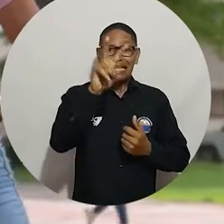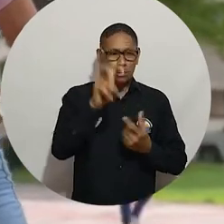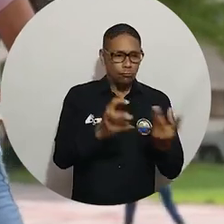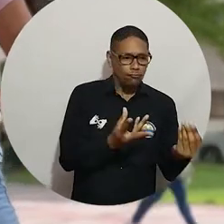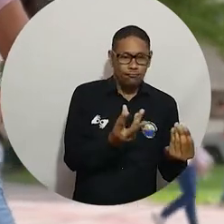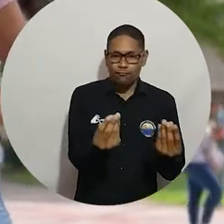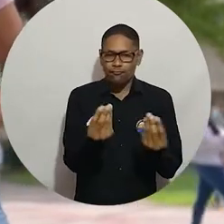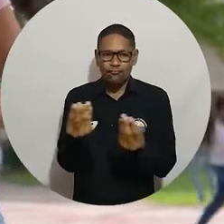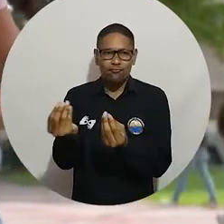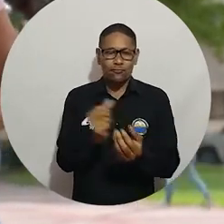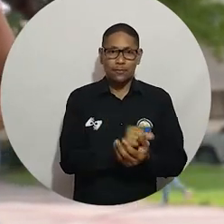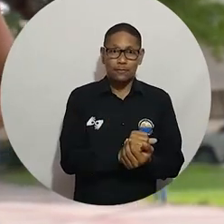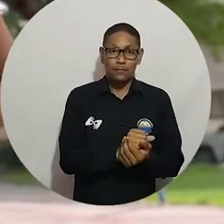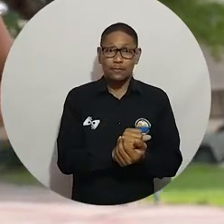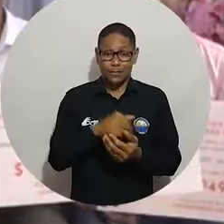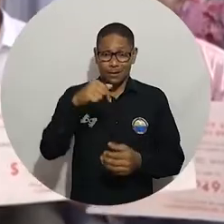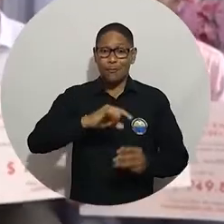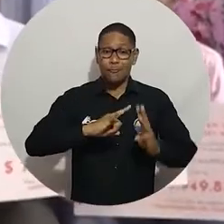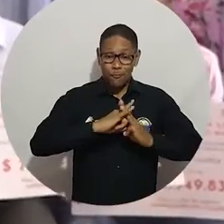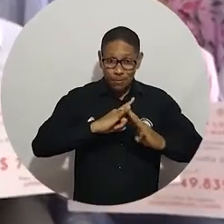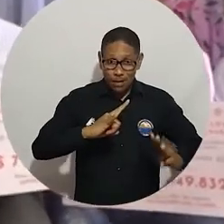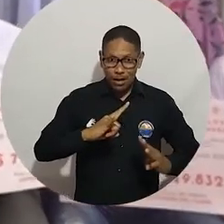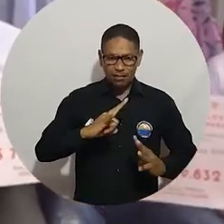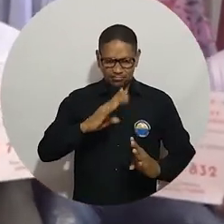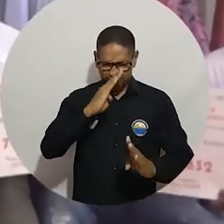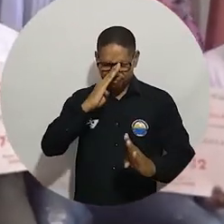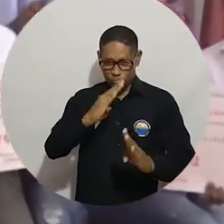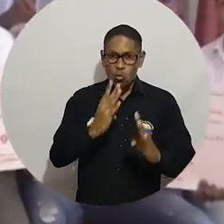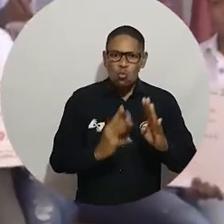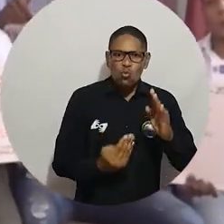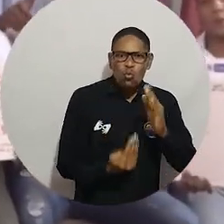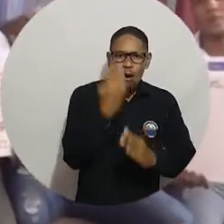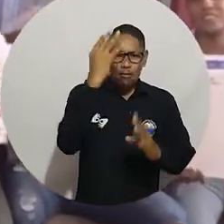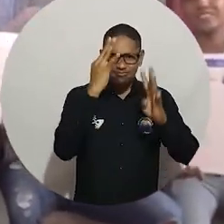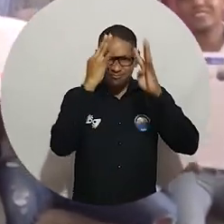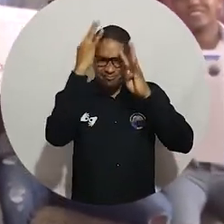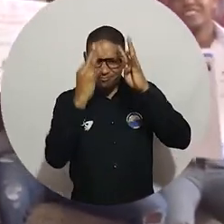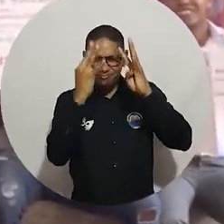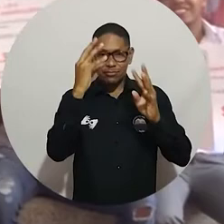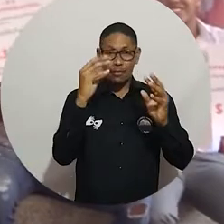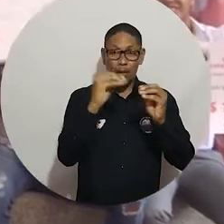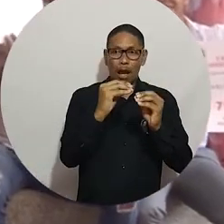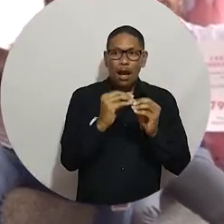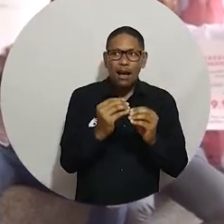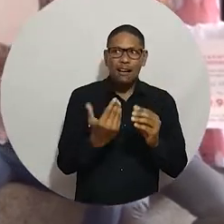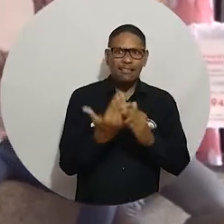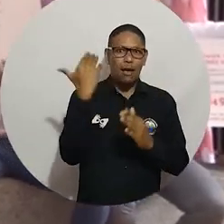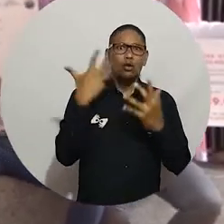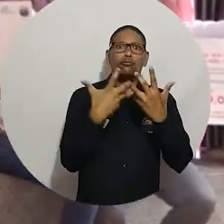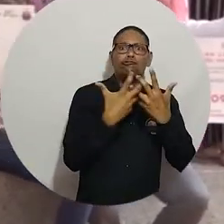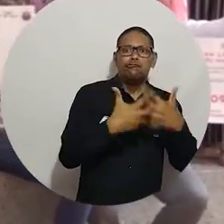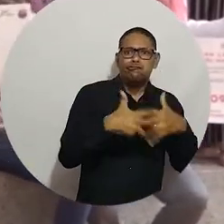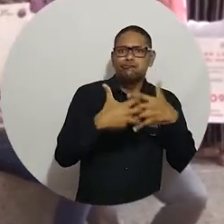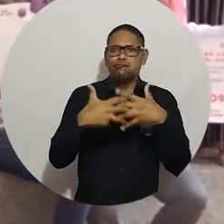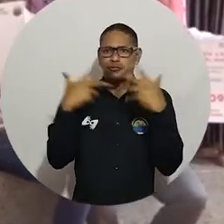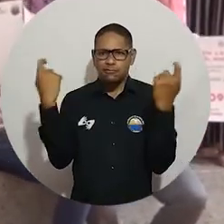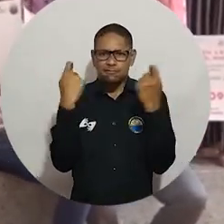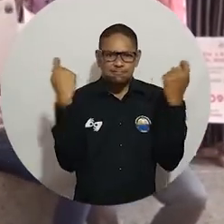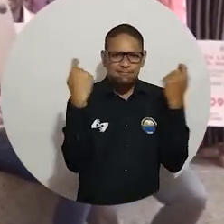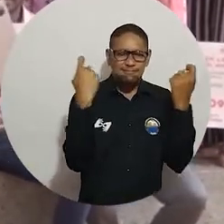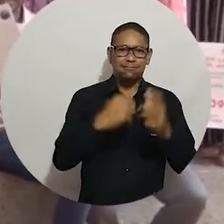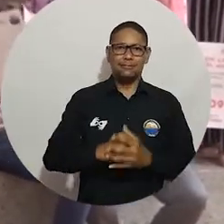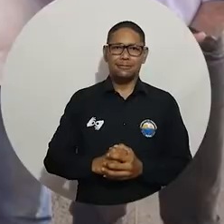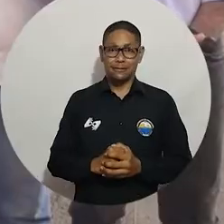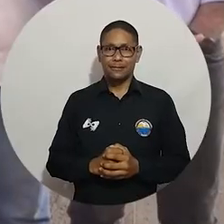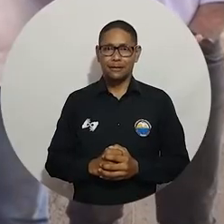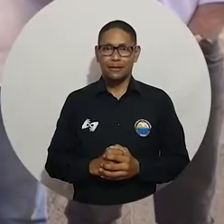desarrollo empresarial de los territorios. En un acto simbólico y lleno de agradecimiento, se dieron cita a los jóvenes emprendedores que resultaron